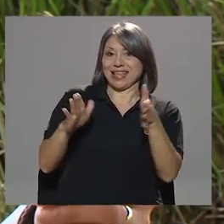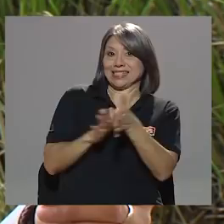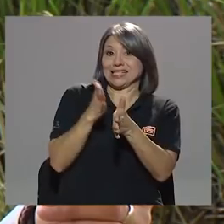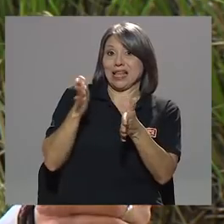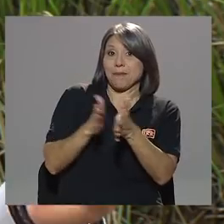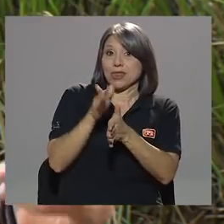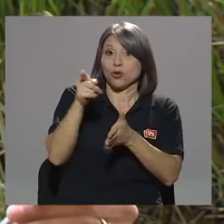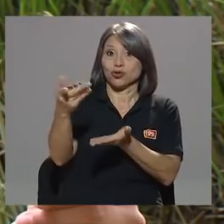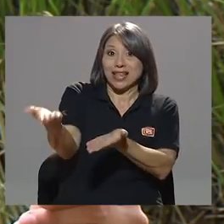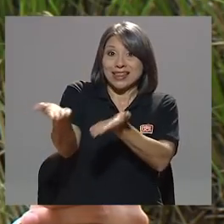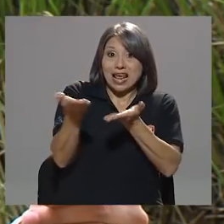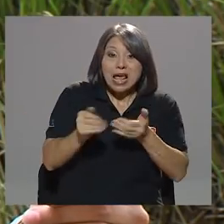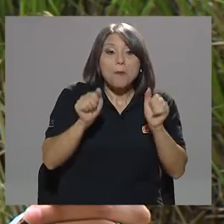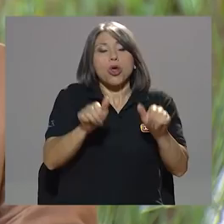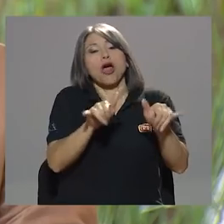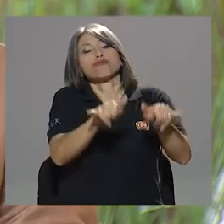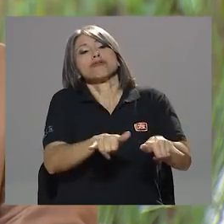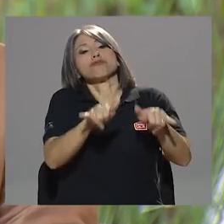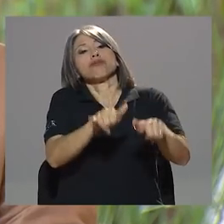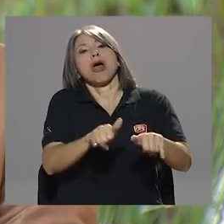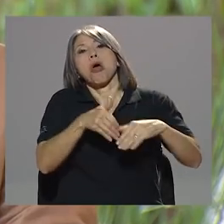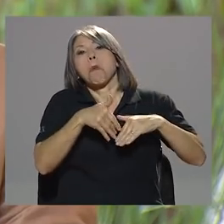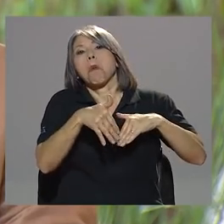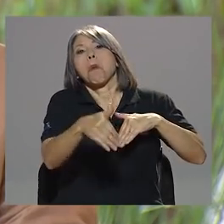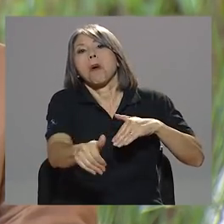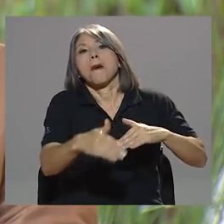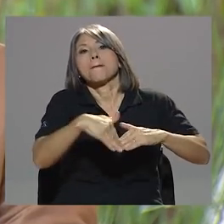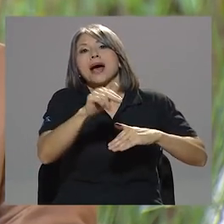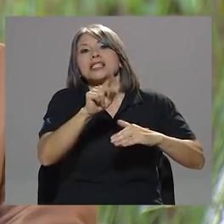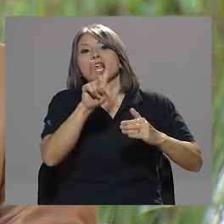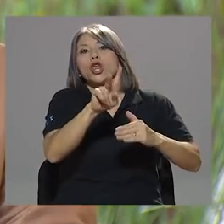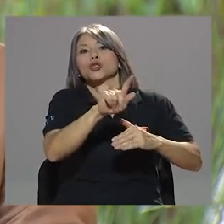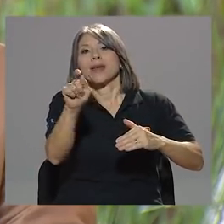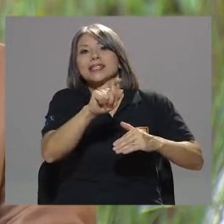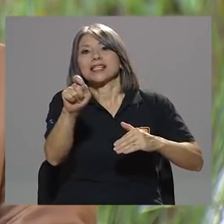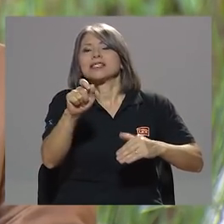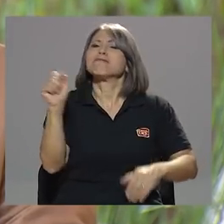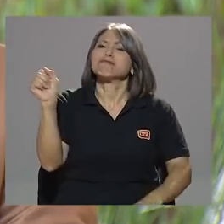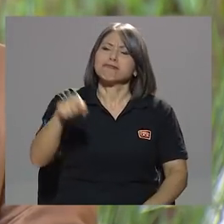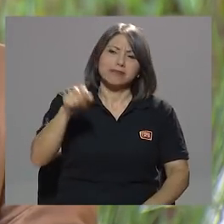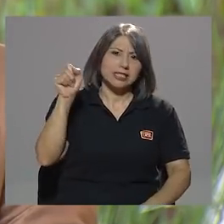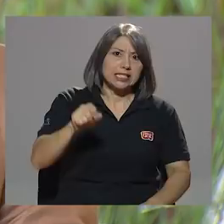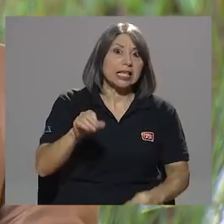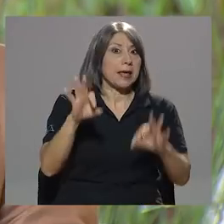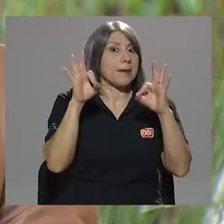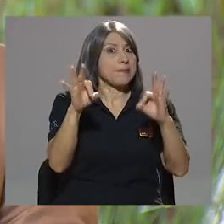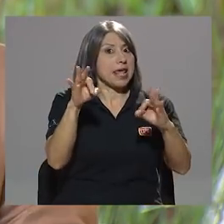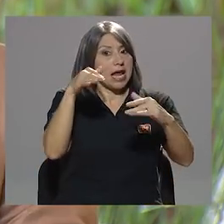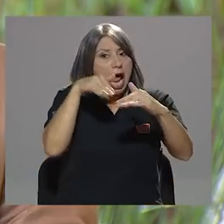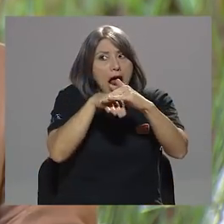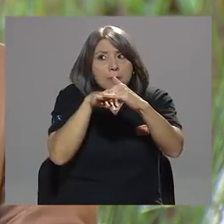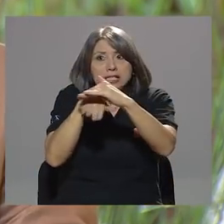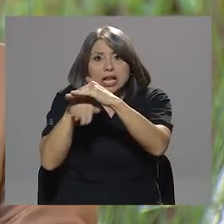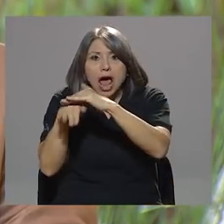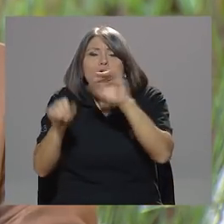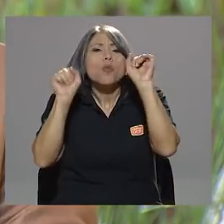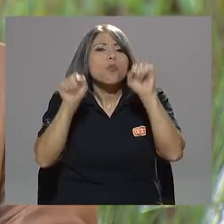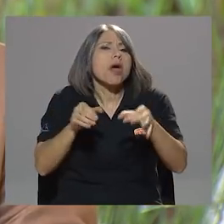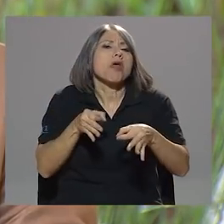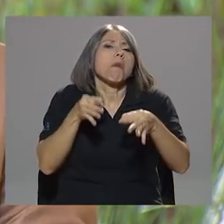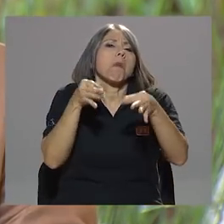traía, ¿podría durar más de dos meses? Sí, hasta años. Bien almacenado, hasta años.